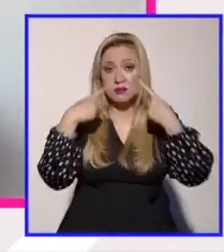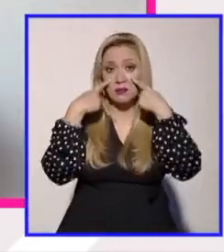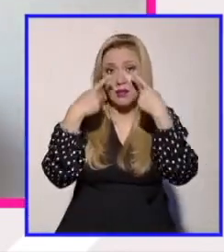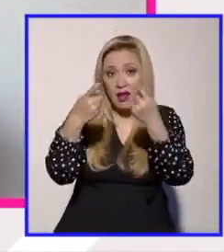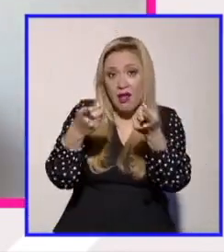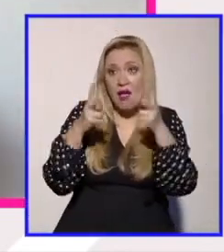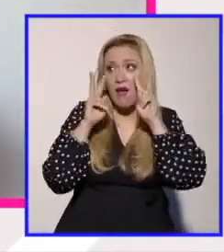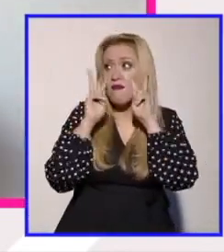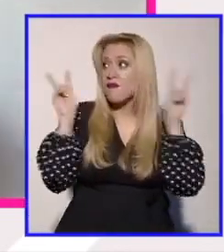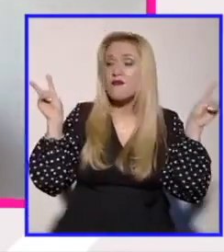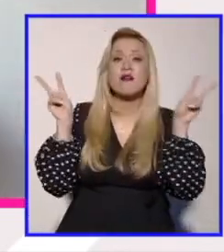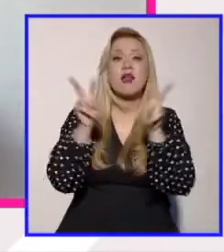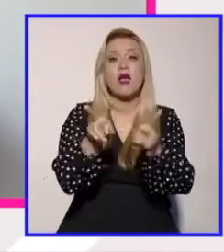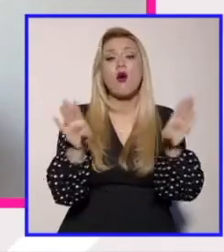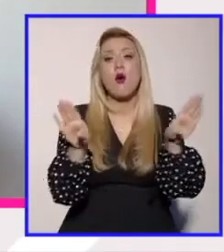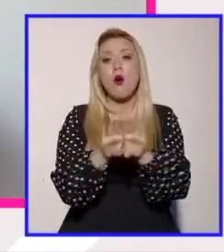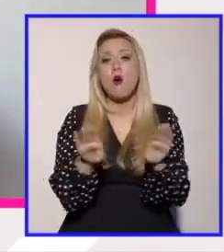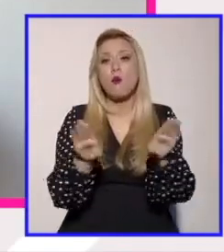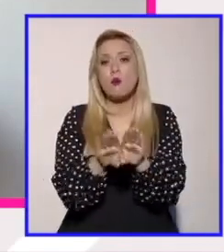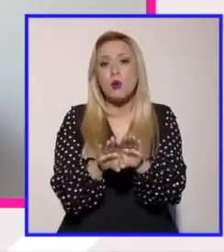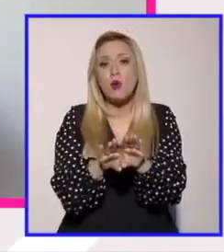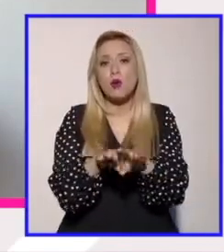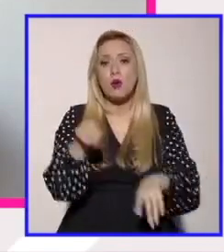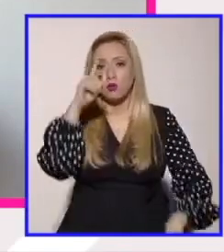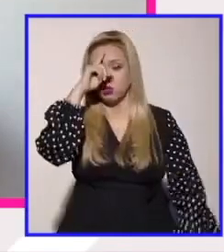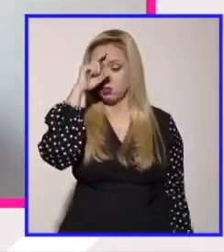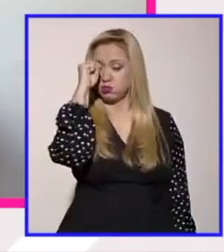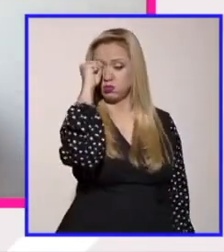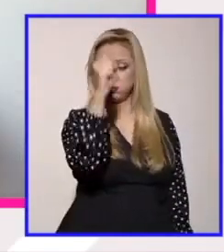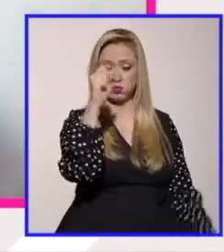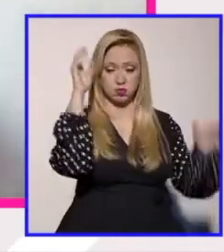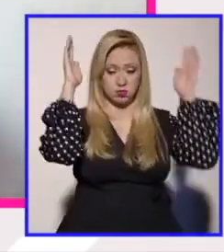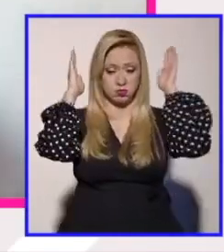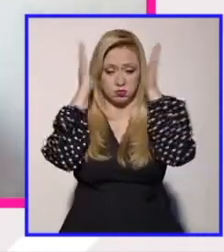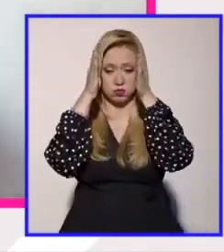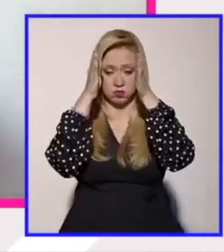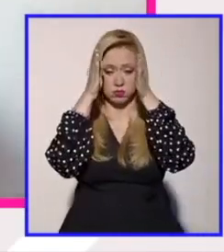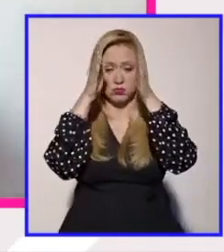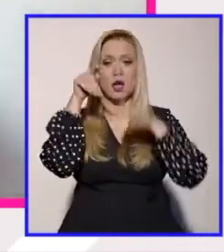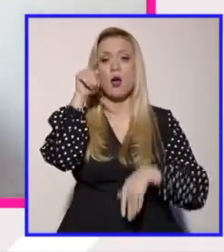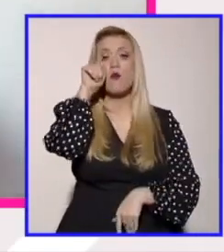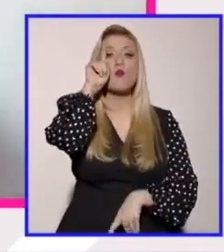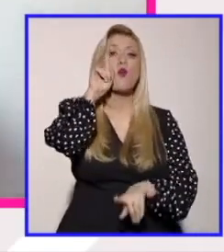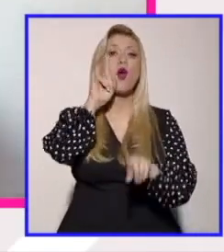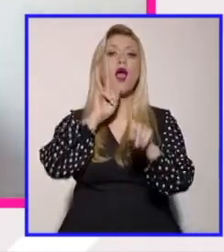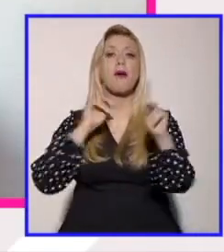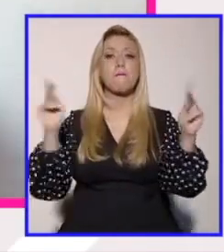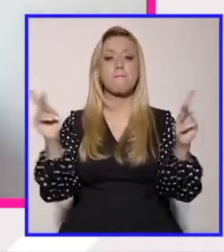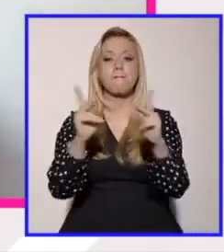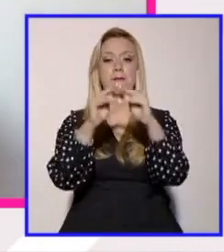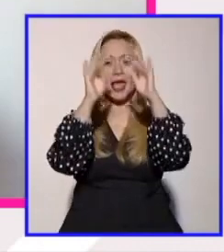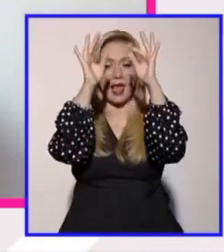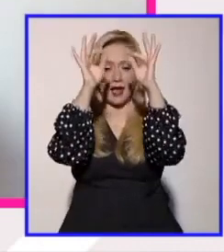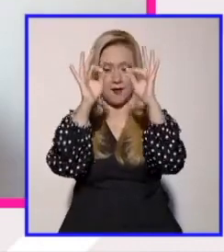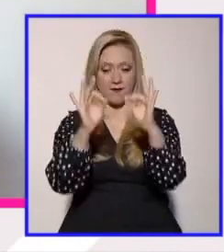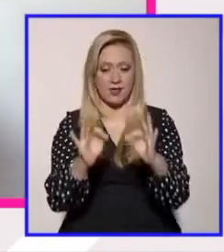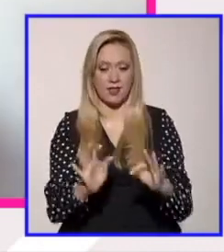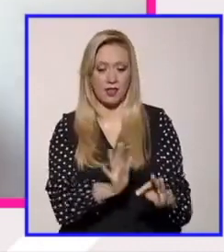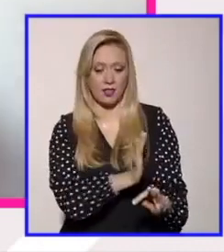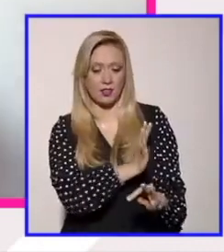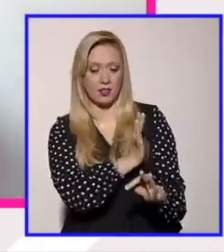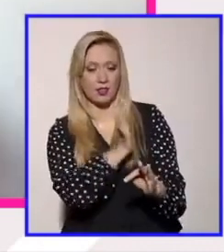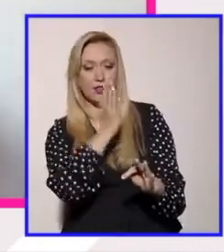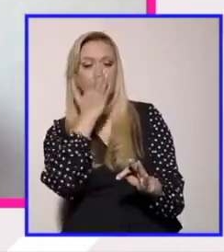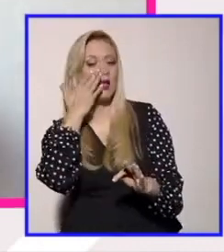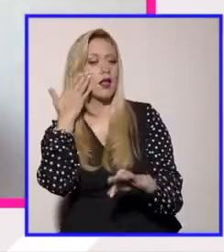experiencia sobre cómo esta rigidez sobre cómo se tiene que ver una mujer es algo que nos afecta como mujeres